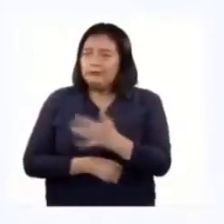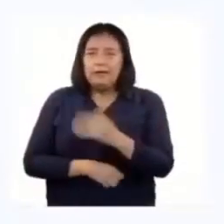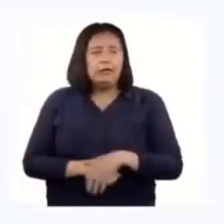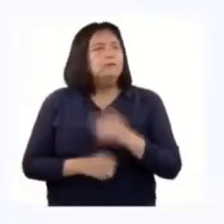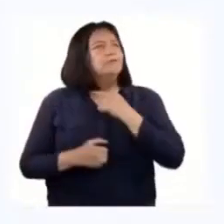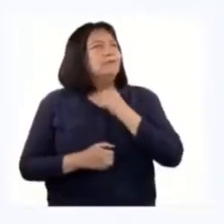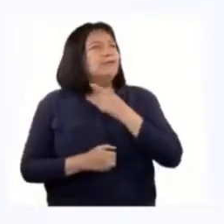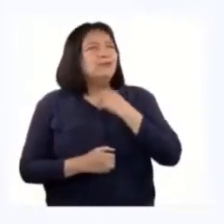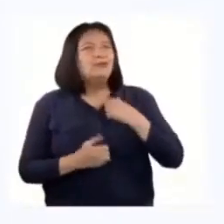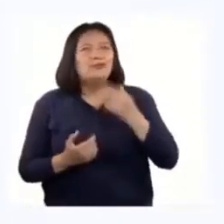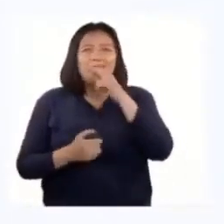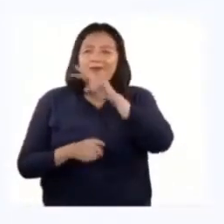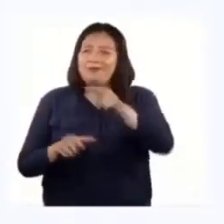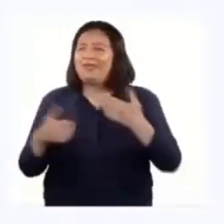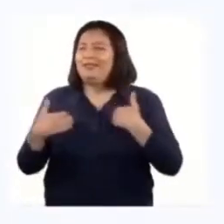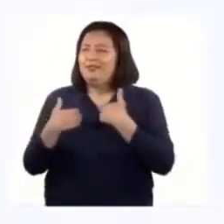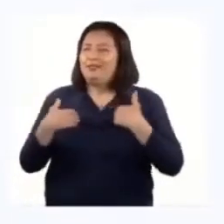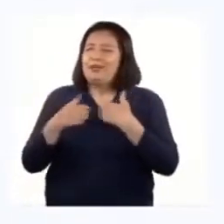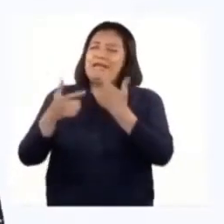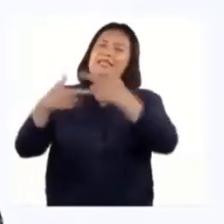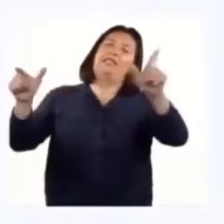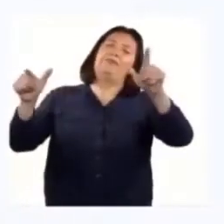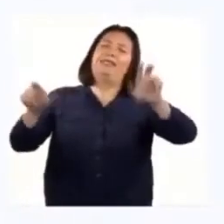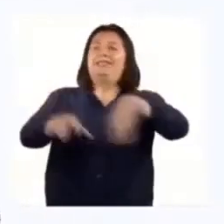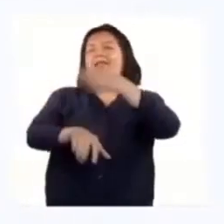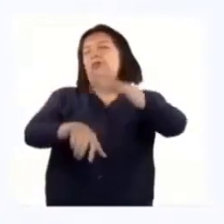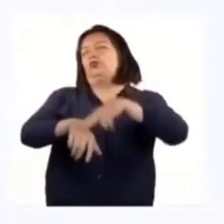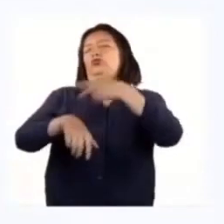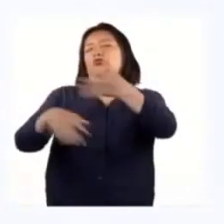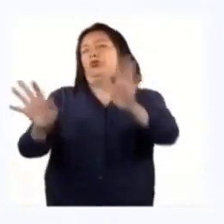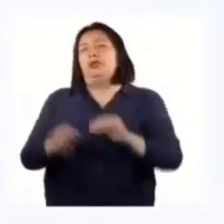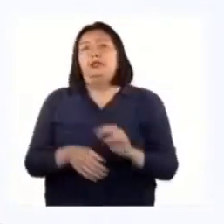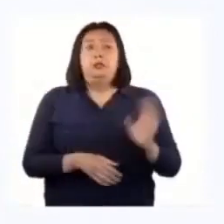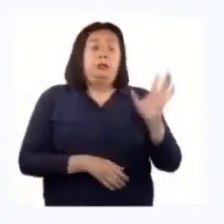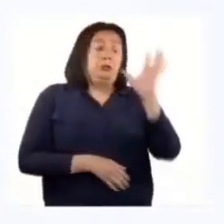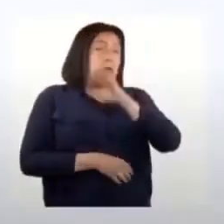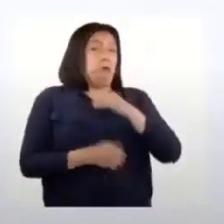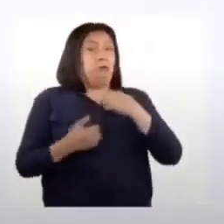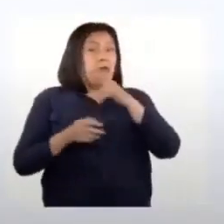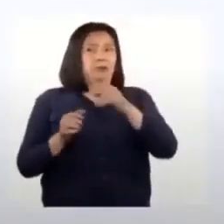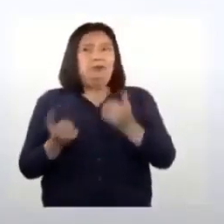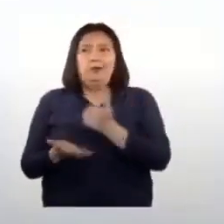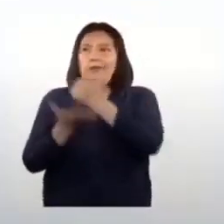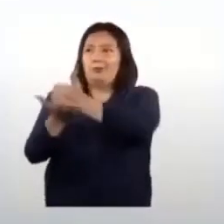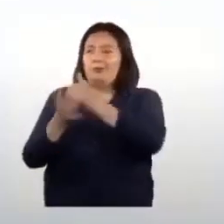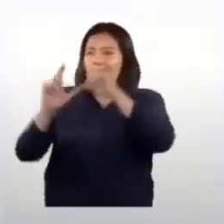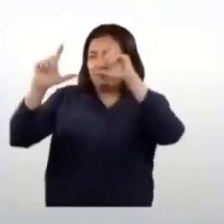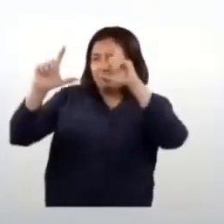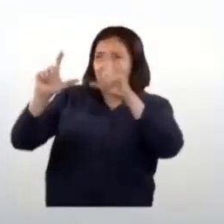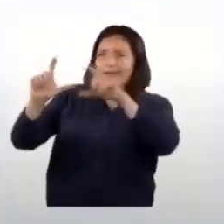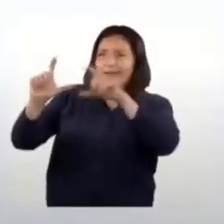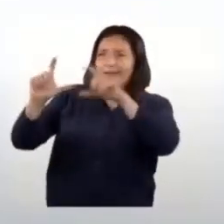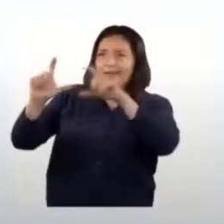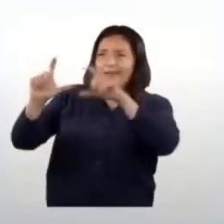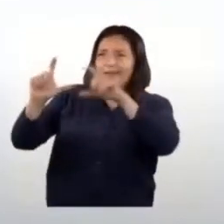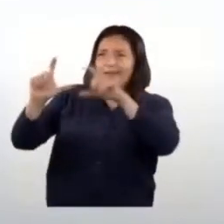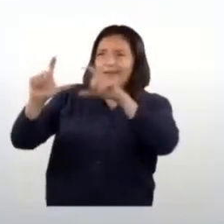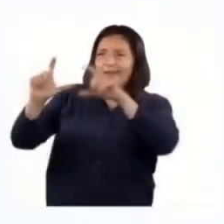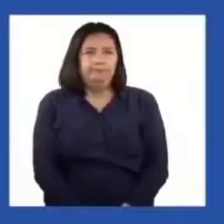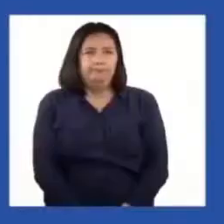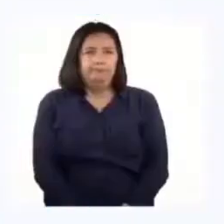Me encanta ver a los animales libres en su hábitat natural y no los podríamos ver sin la ayuda de esas cámaras. B. interesante cómo la